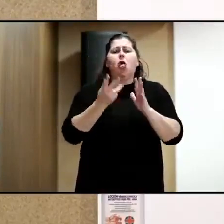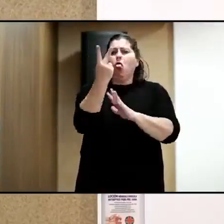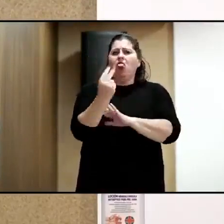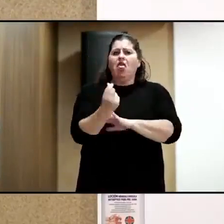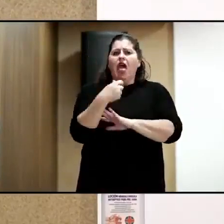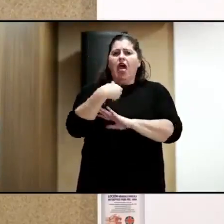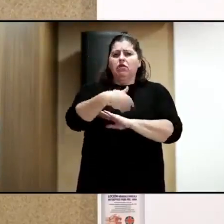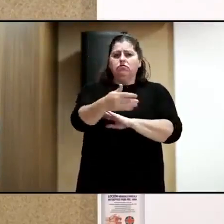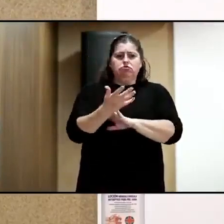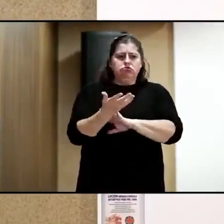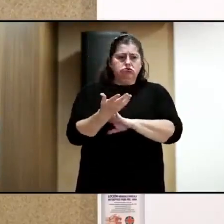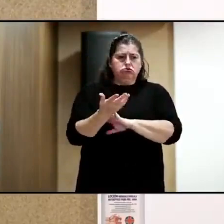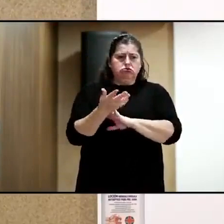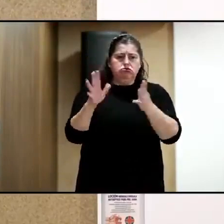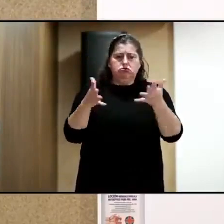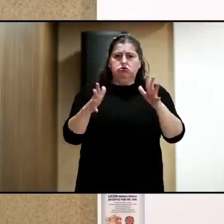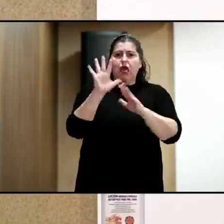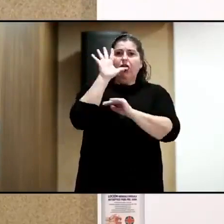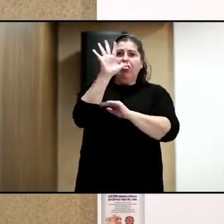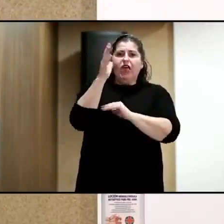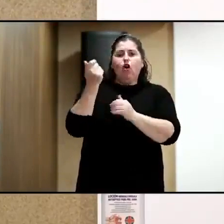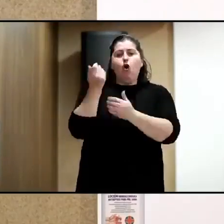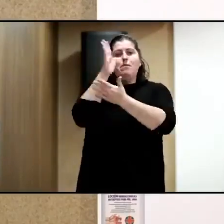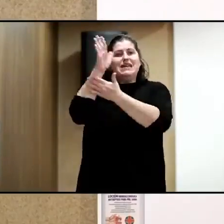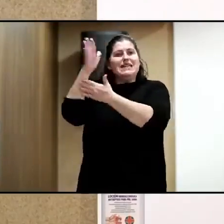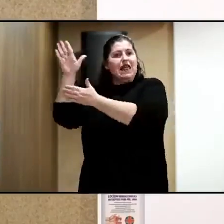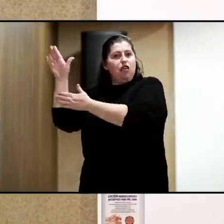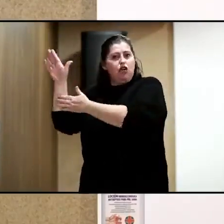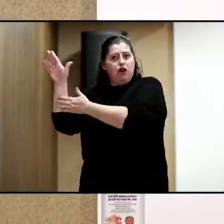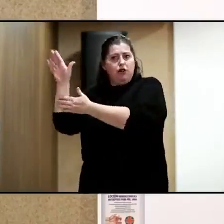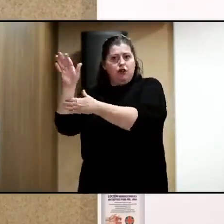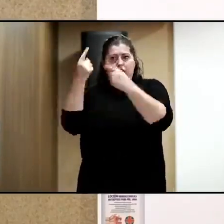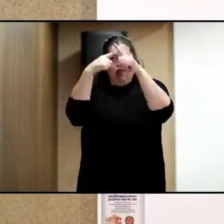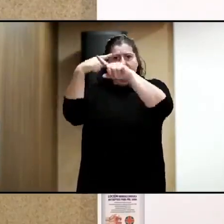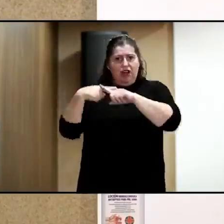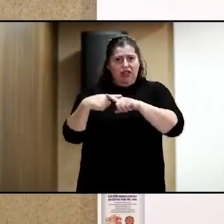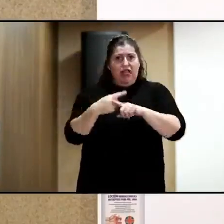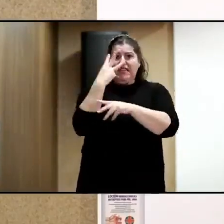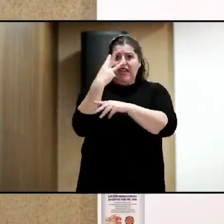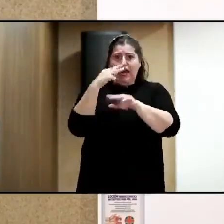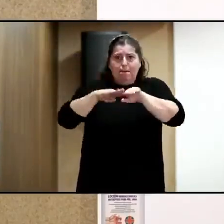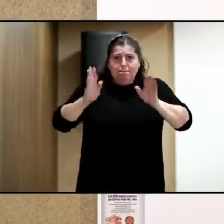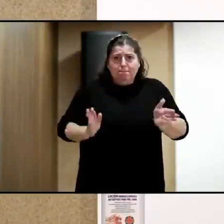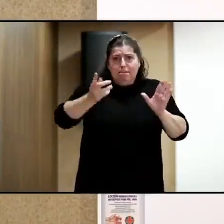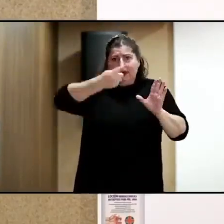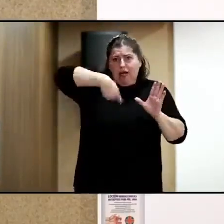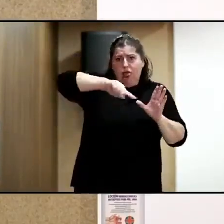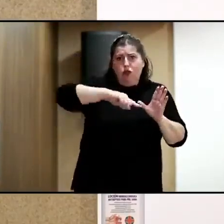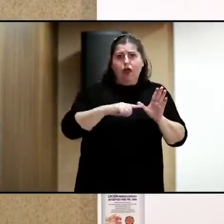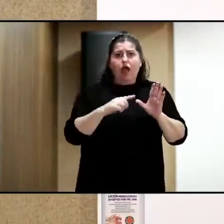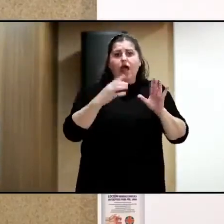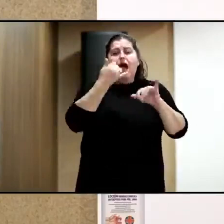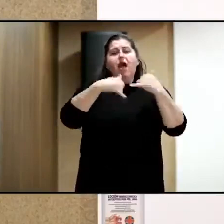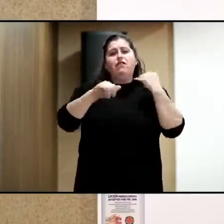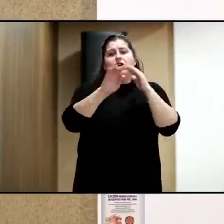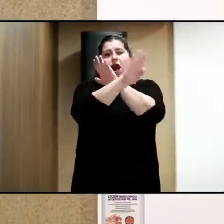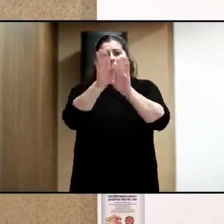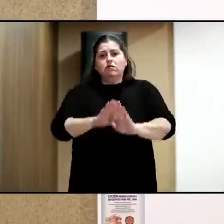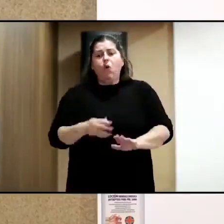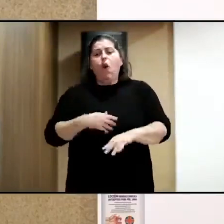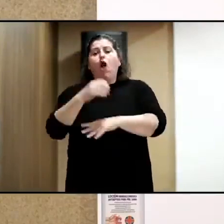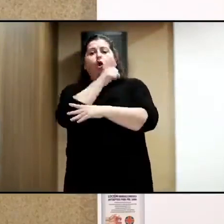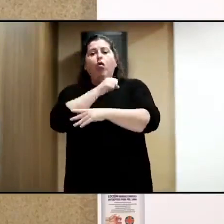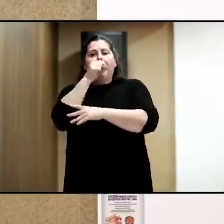días, en torno a cinco presentaciones diferentes, tres mesas redondas y terminarán las jornadas con un